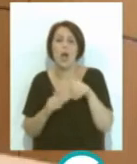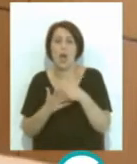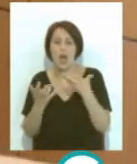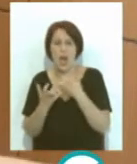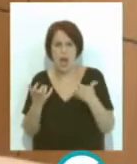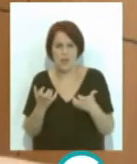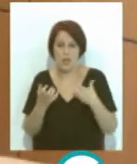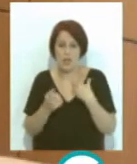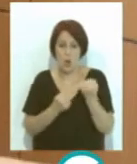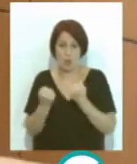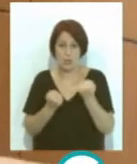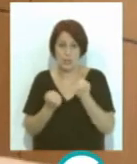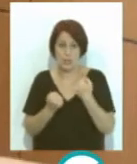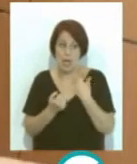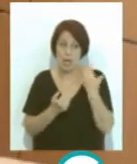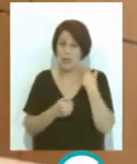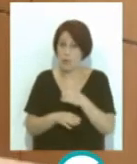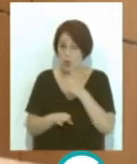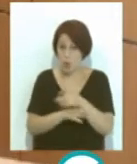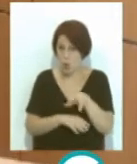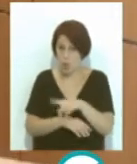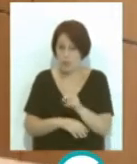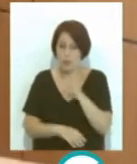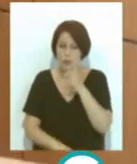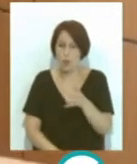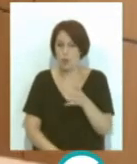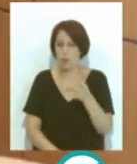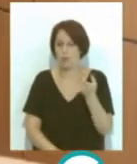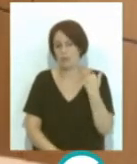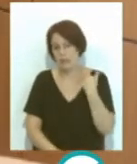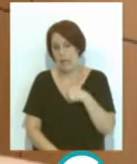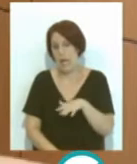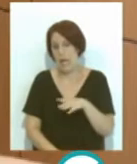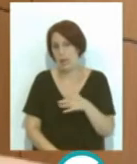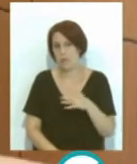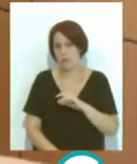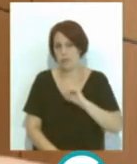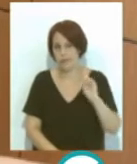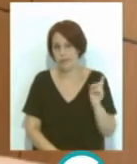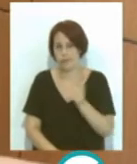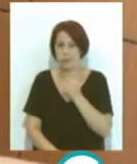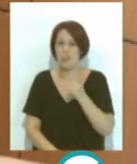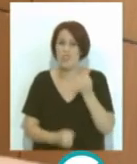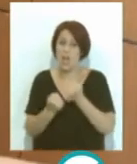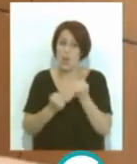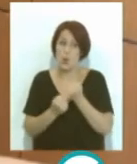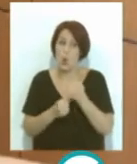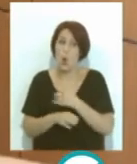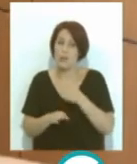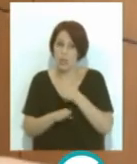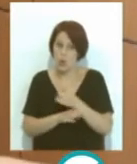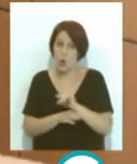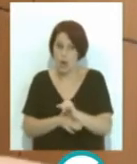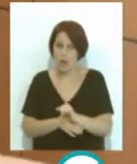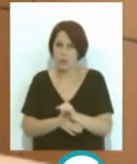caso de los vehículos en los que no era obligatorio porque en este punto ya era inspeccionado pero solamente era vehículo que era obligatorio y mal